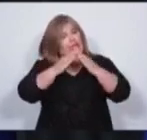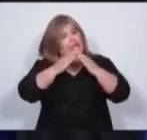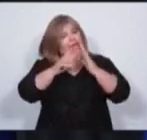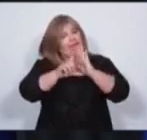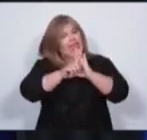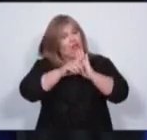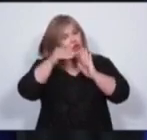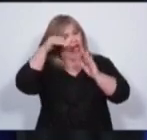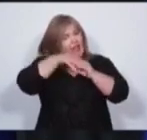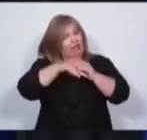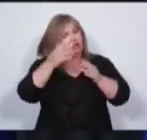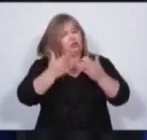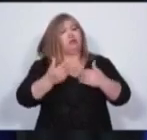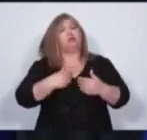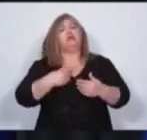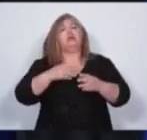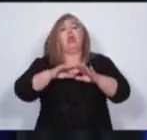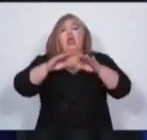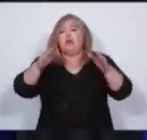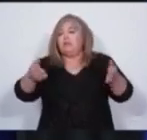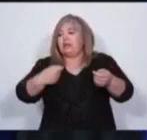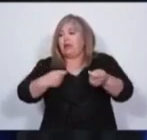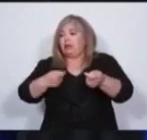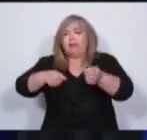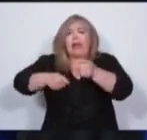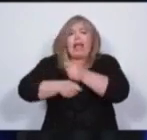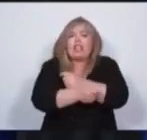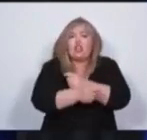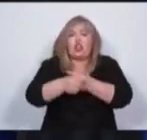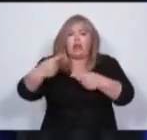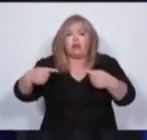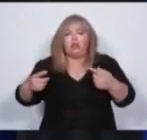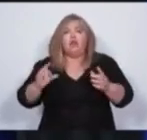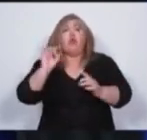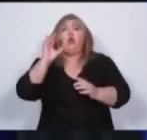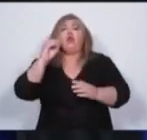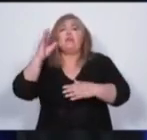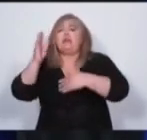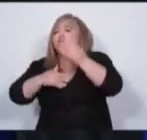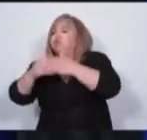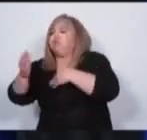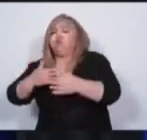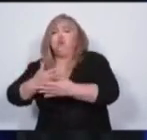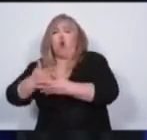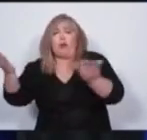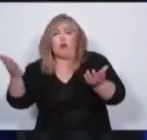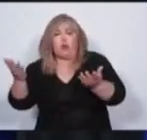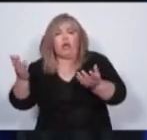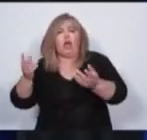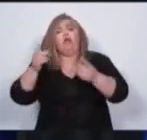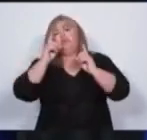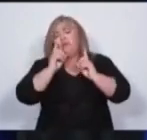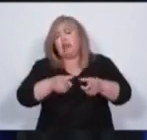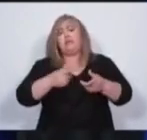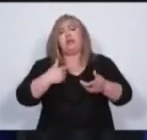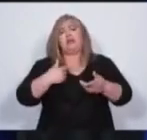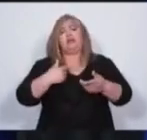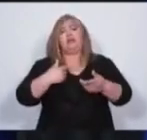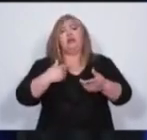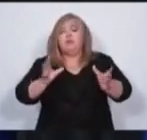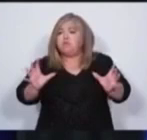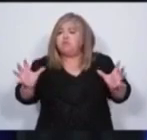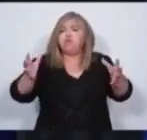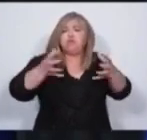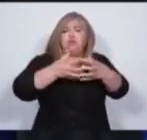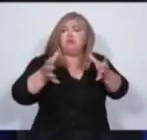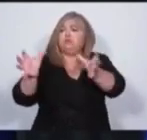la de promover mesas de gestión. Pero no solamente para la obra pública, sino también para lo que es la generación de consensos